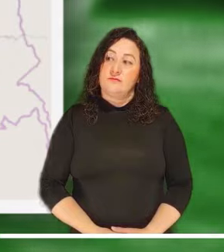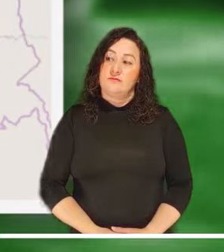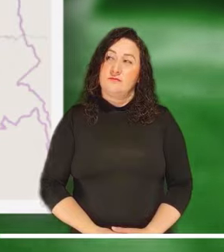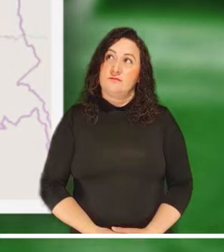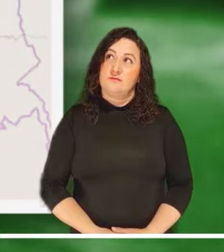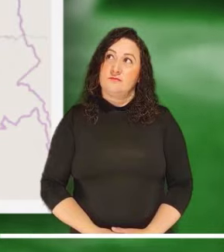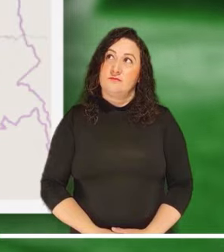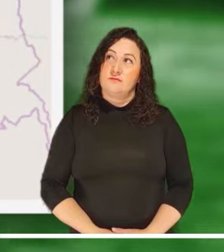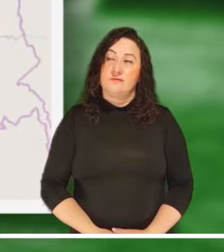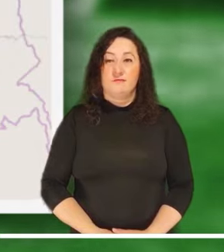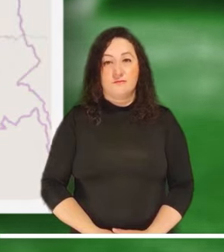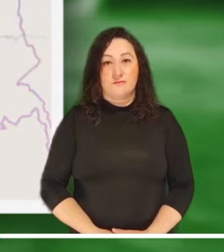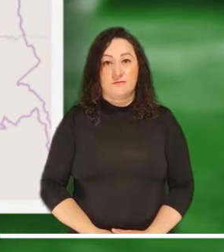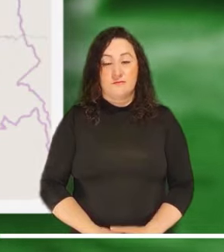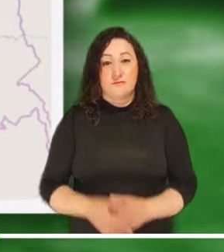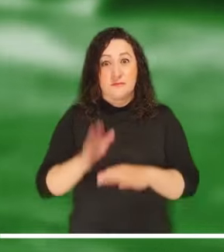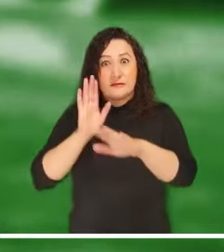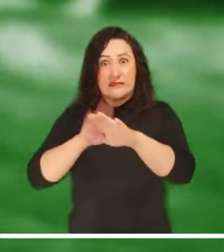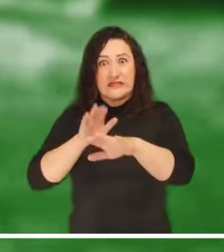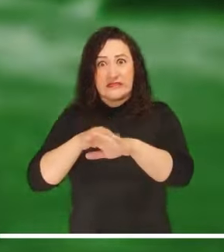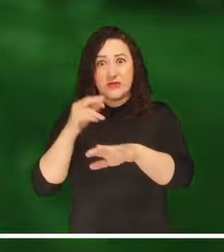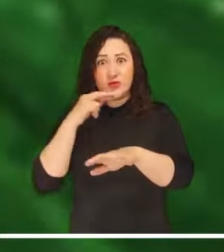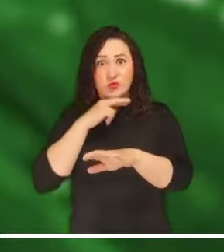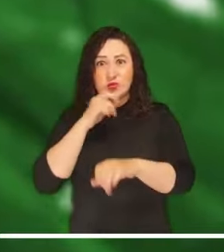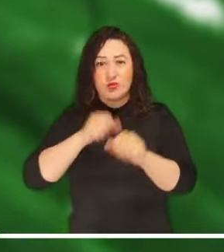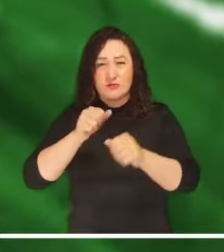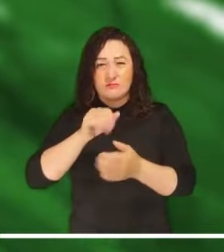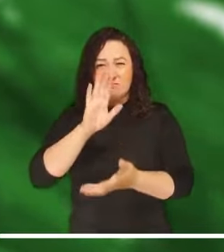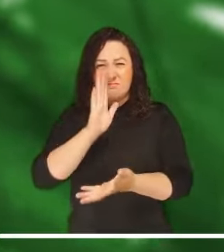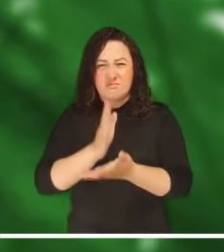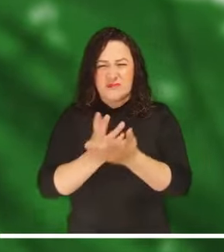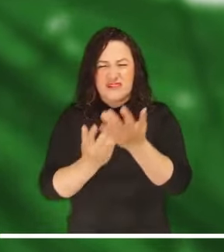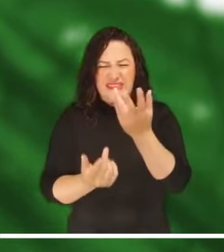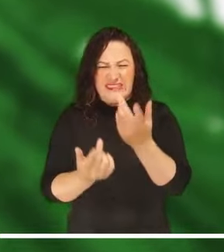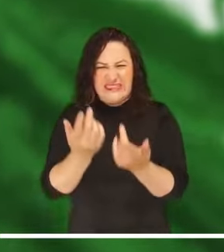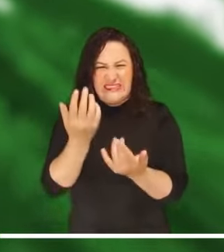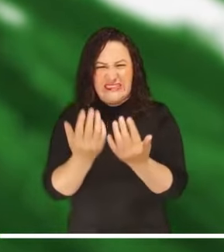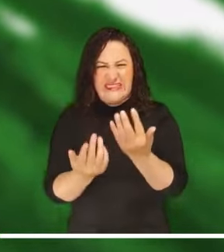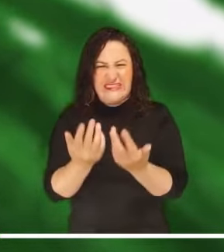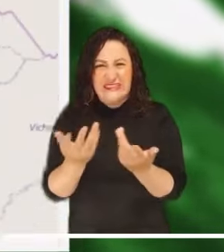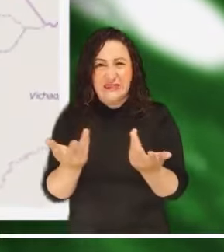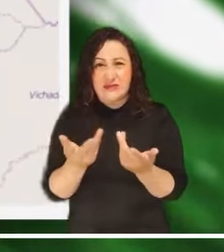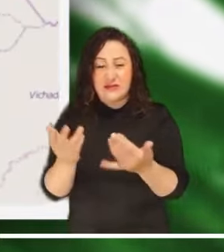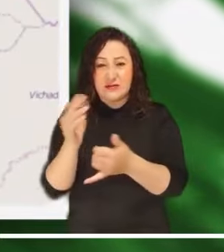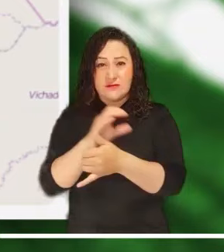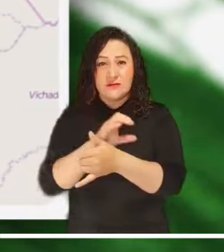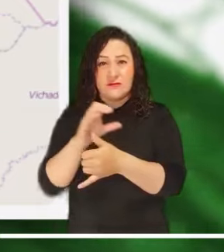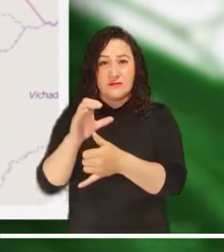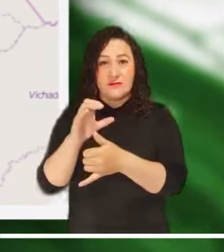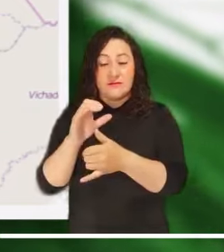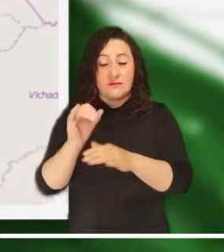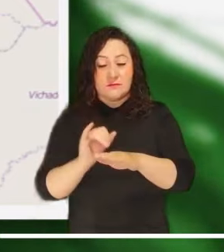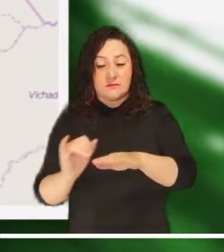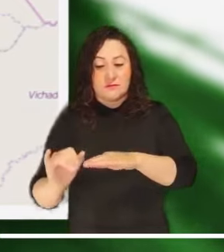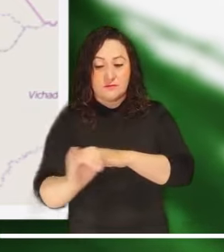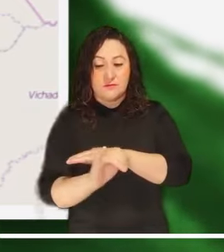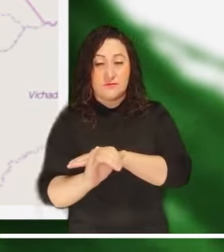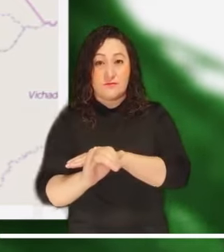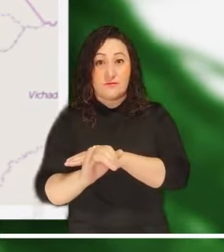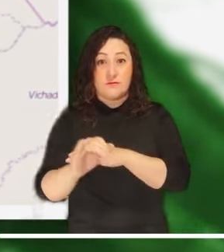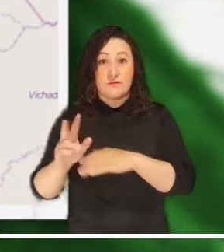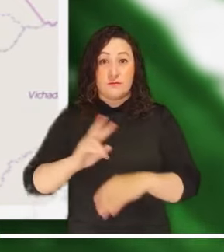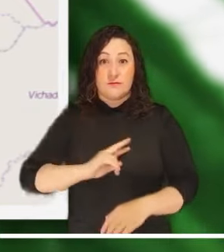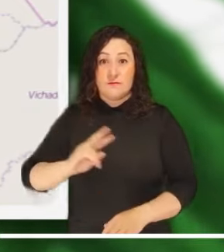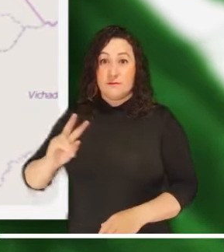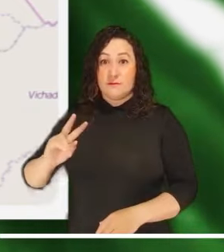de inundaciones en el corregimiento de Tutunendo, municipio de Quibdó, en Chocó. Alerta roja por alta posibilidad